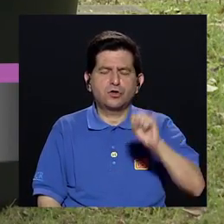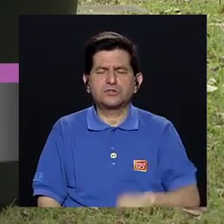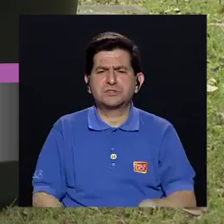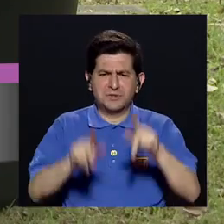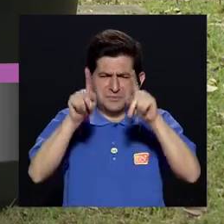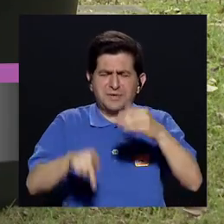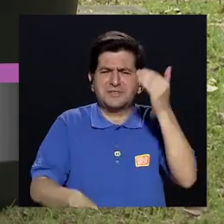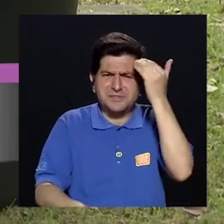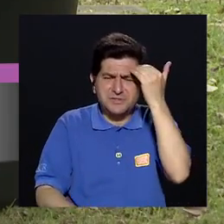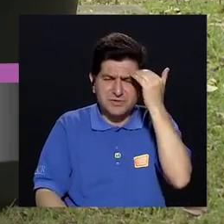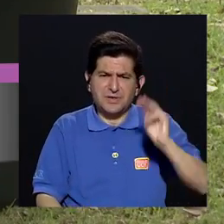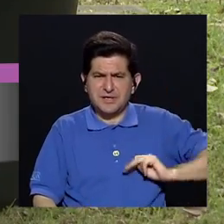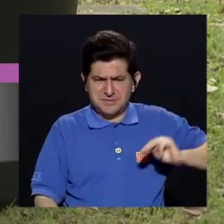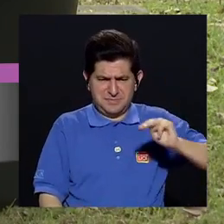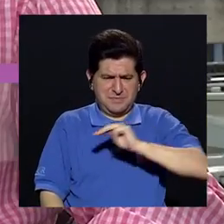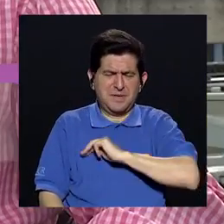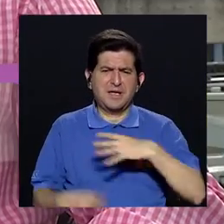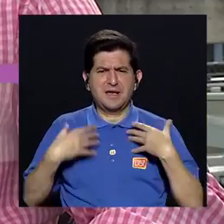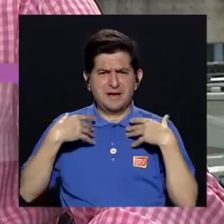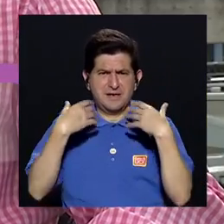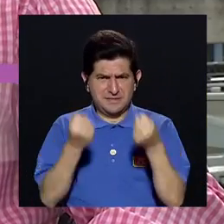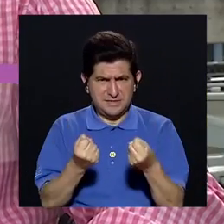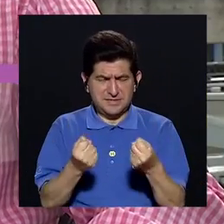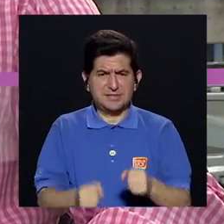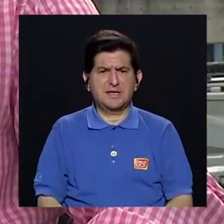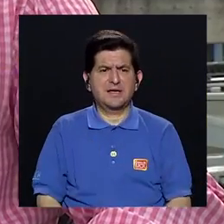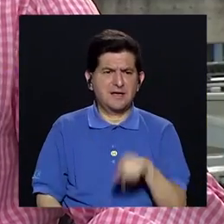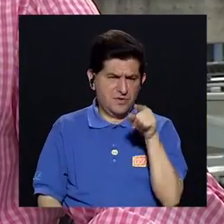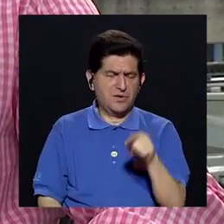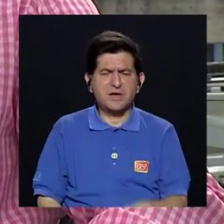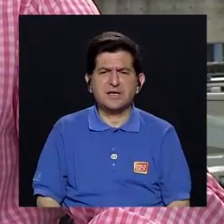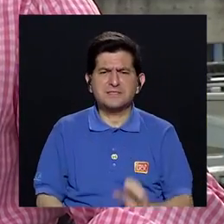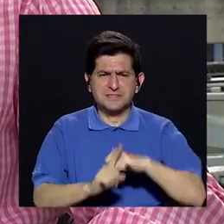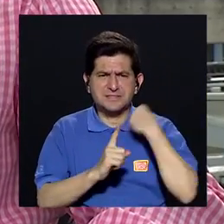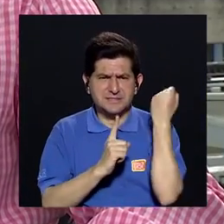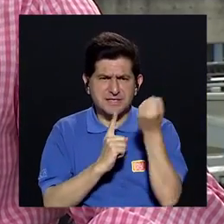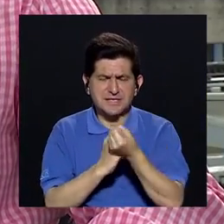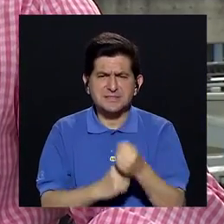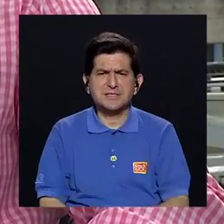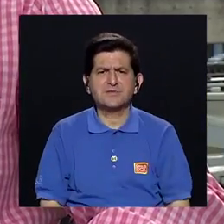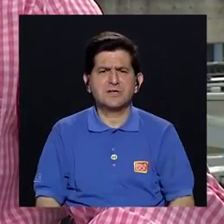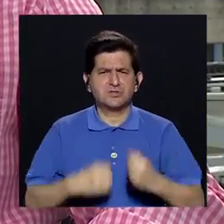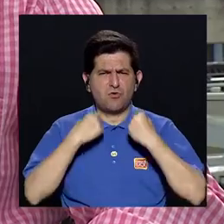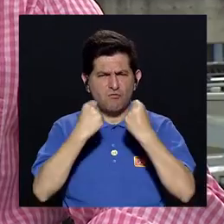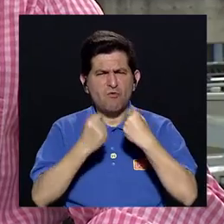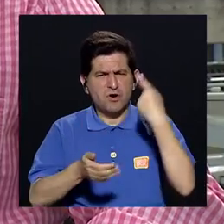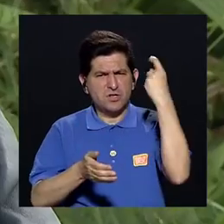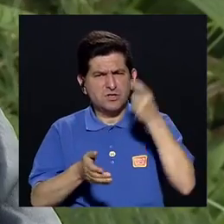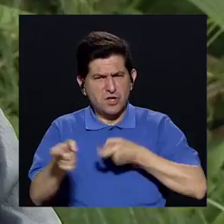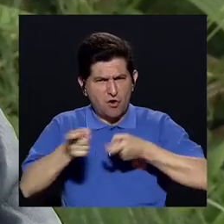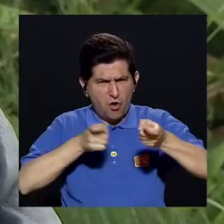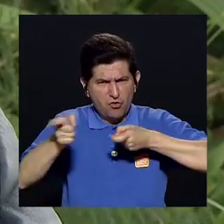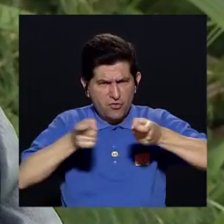televidentes? ¿Verdad? Que el Ministerio de Salud En eso ejerce un fuerte control